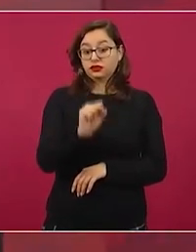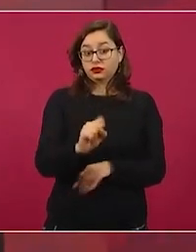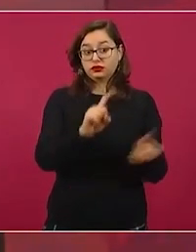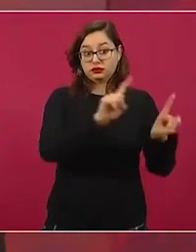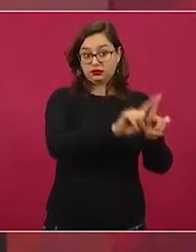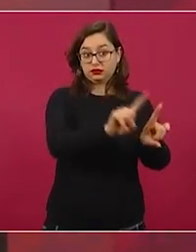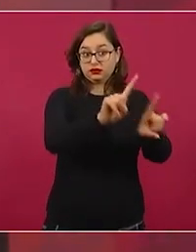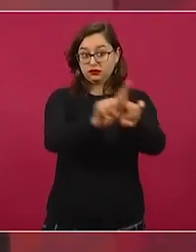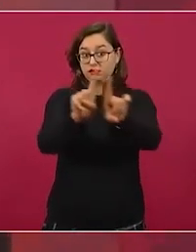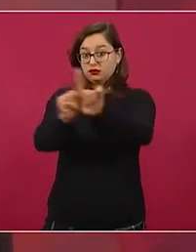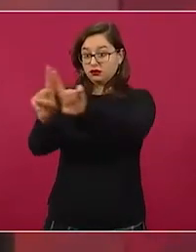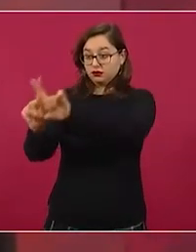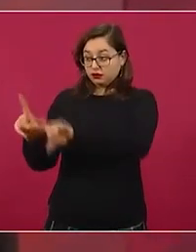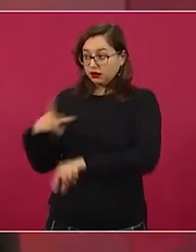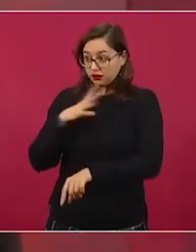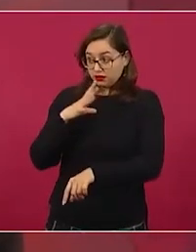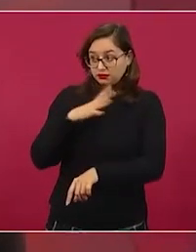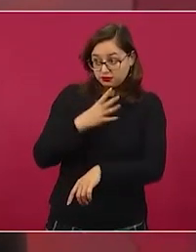Porque